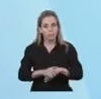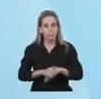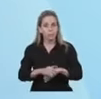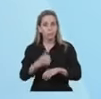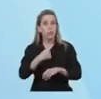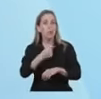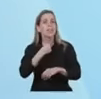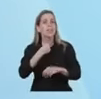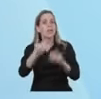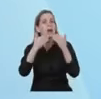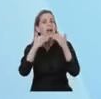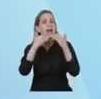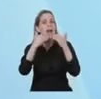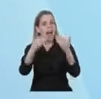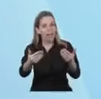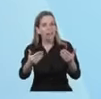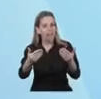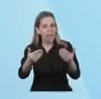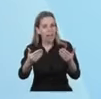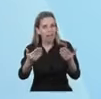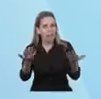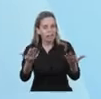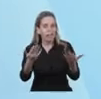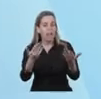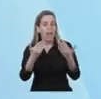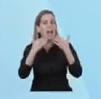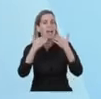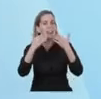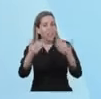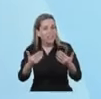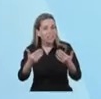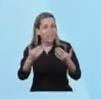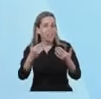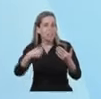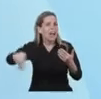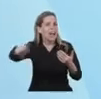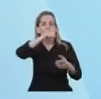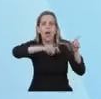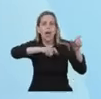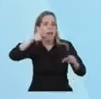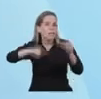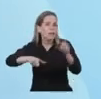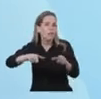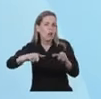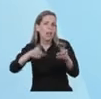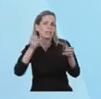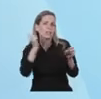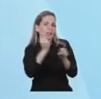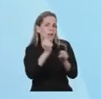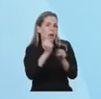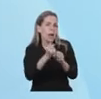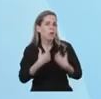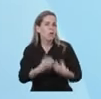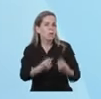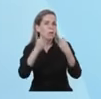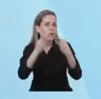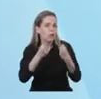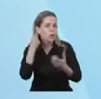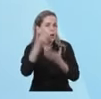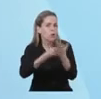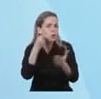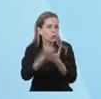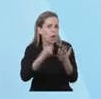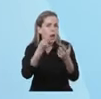agradecerles a quienes han contribuido a todos estos logros. ¿Cuál es nuestro objetivo